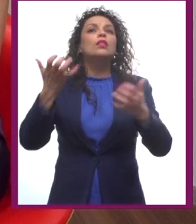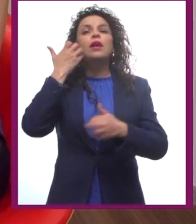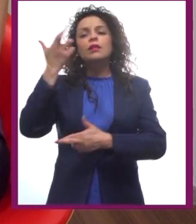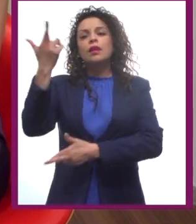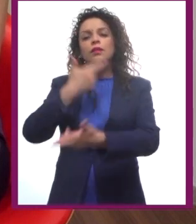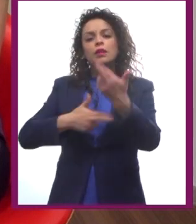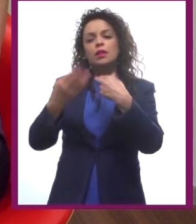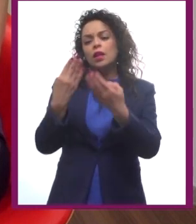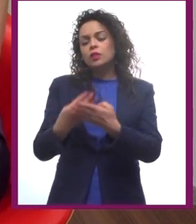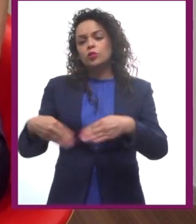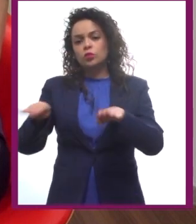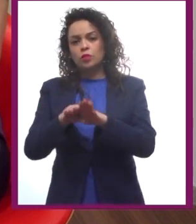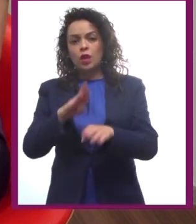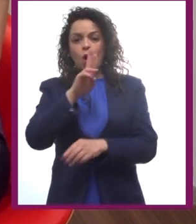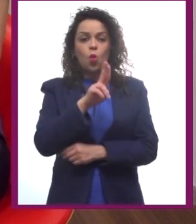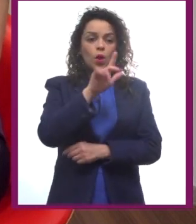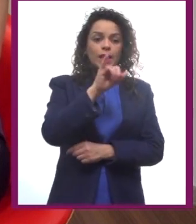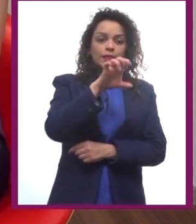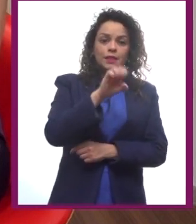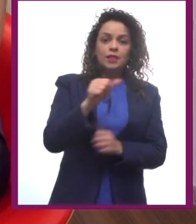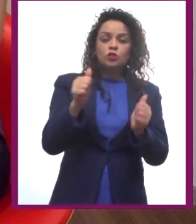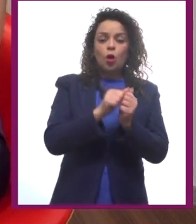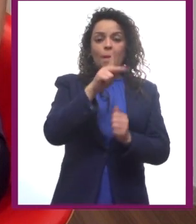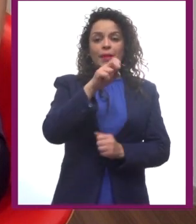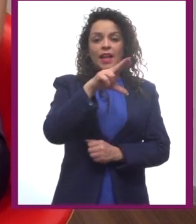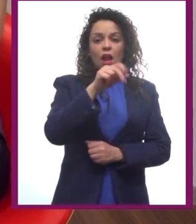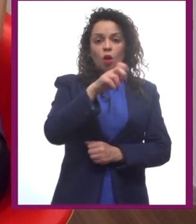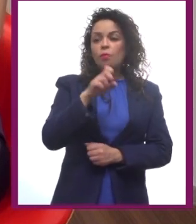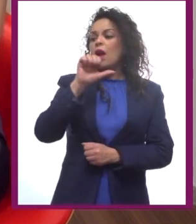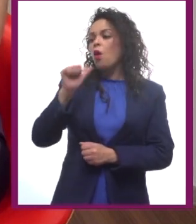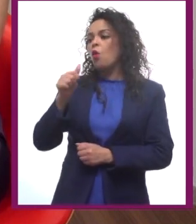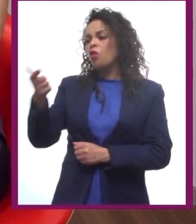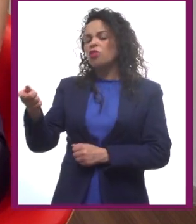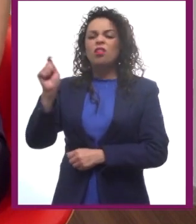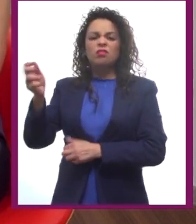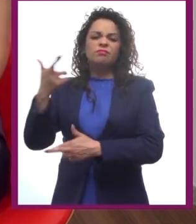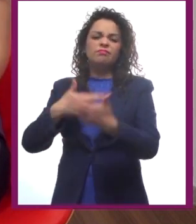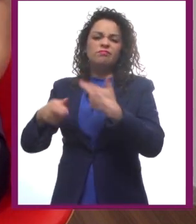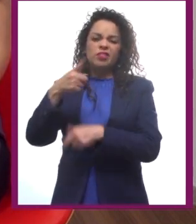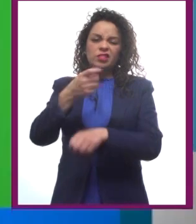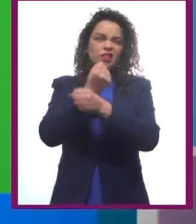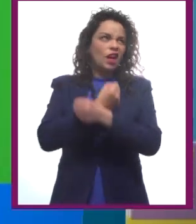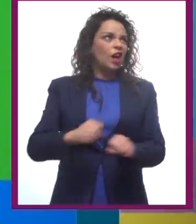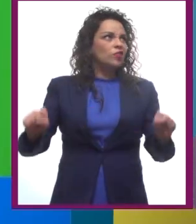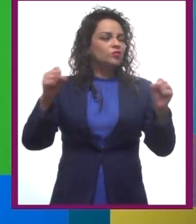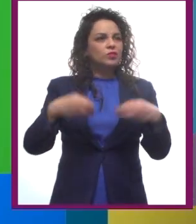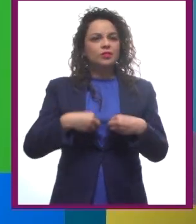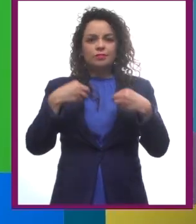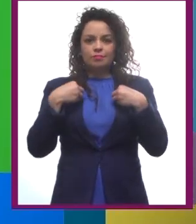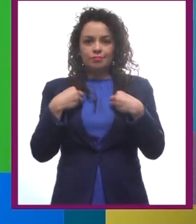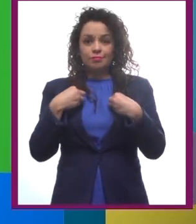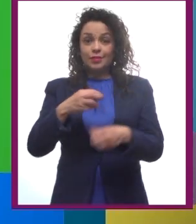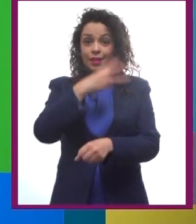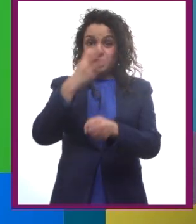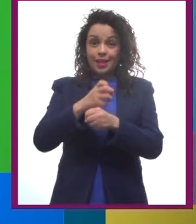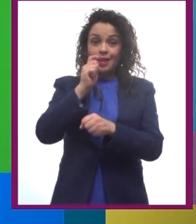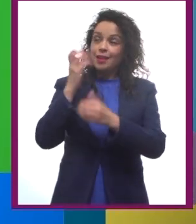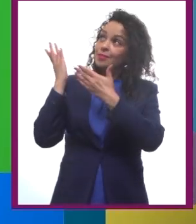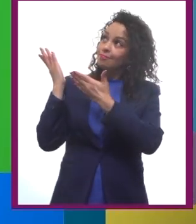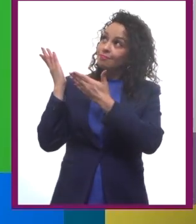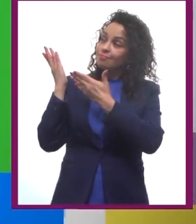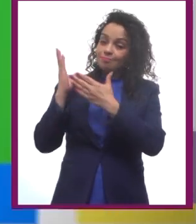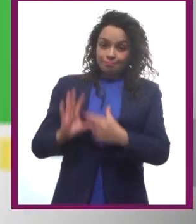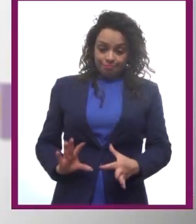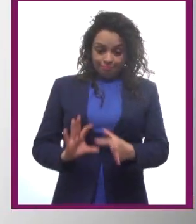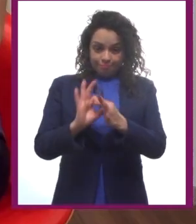a Itaca con Penélope y Bilbo a su tranquila y aburrida vida en la comarca. Y el tercero sería una combinación de ambas.